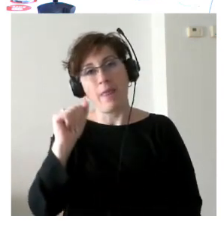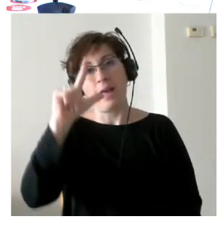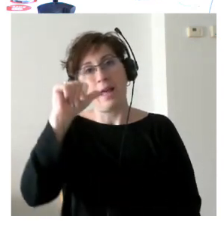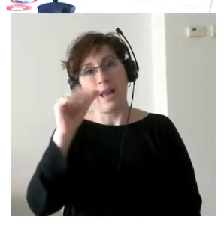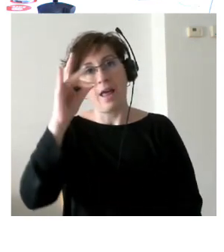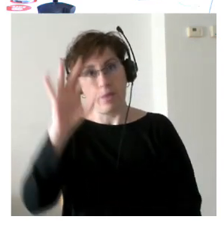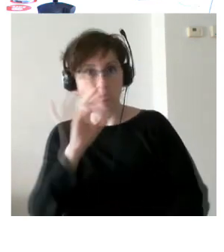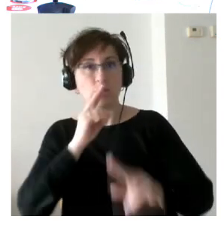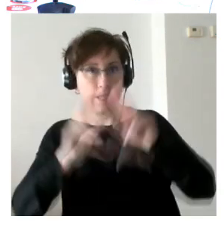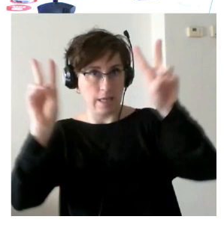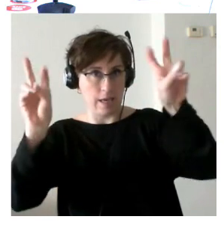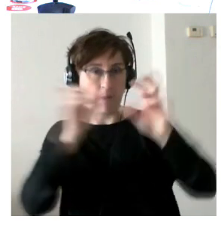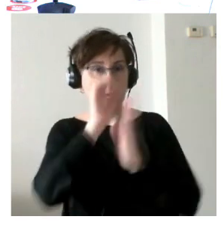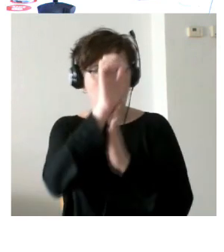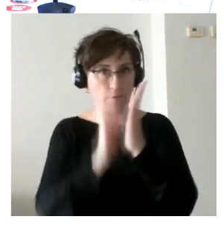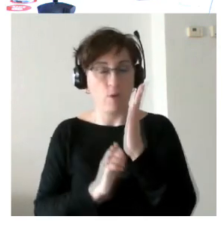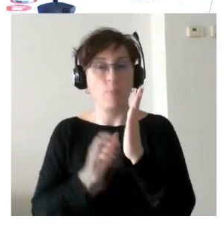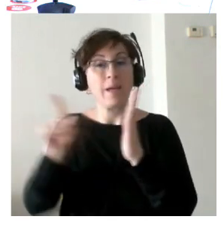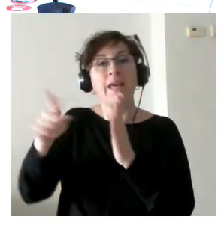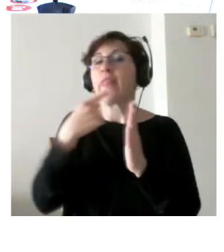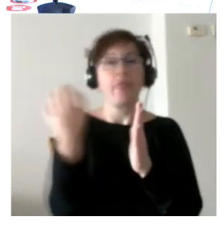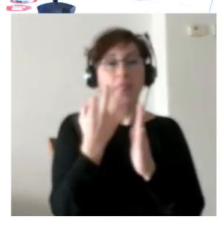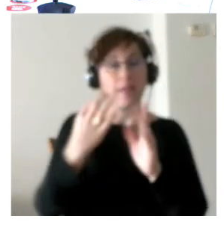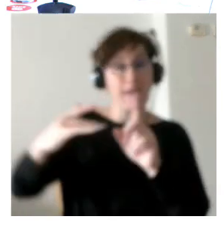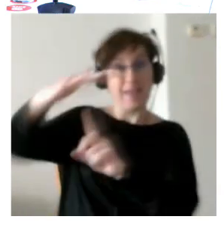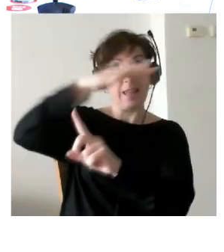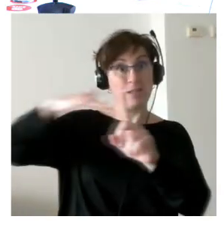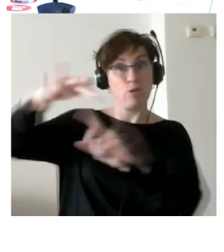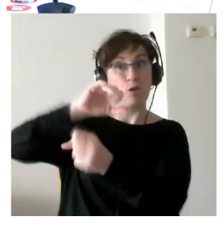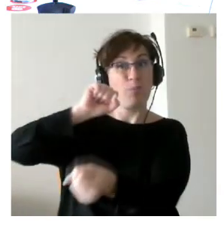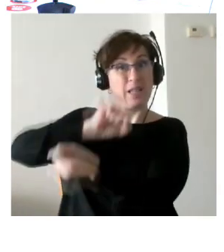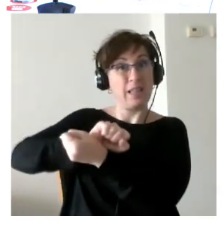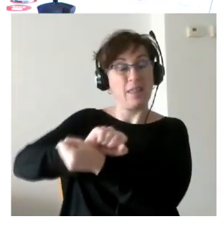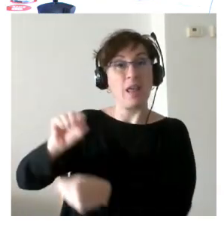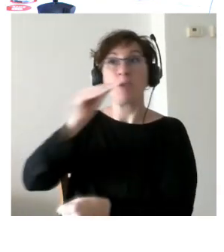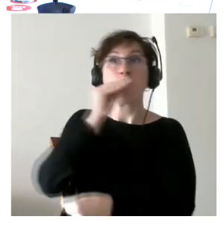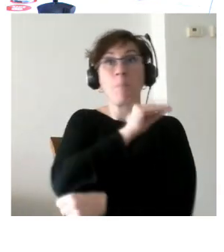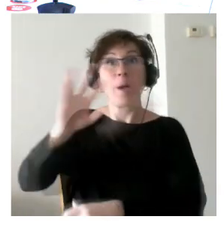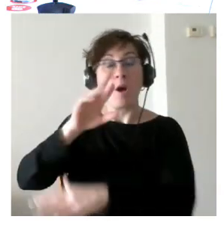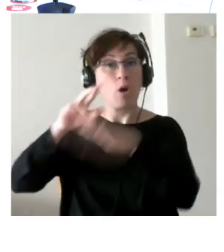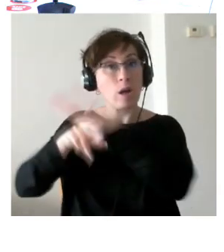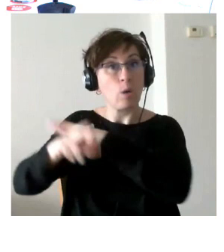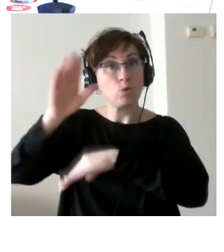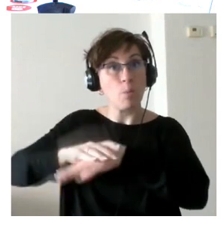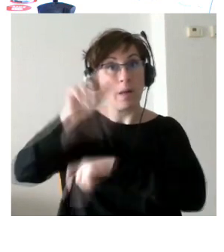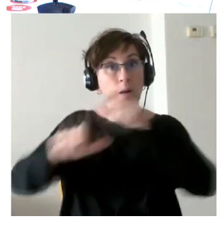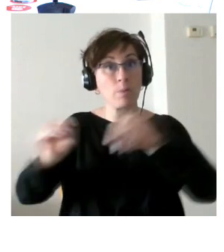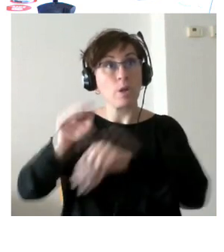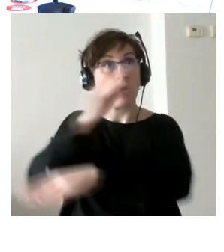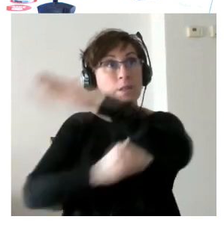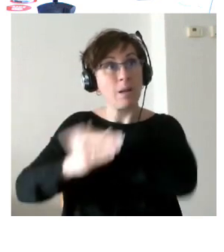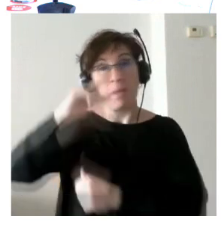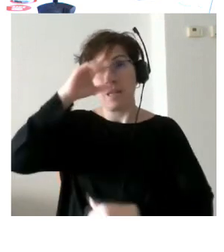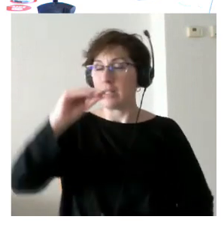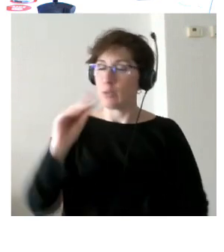que al final lo que es el entorno penitenciario no se ve que sea como el mejor recurso para una persona con discapacidad intelectual o del desarrollo y